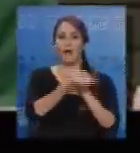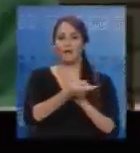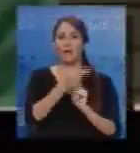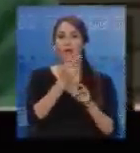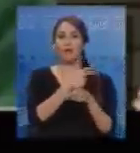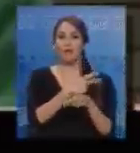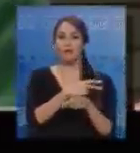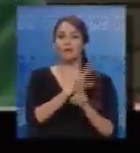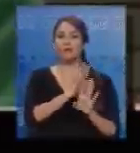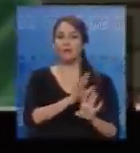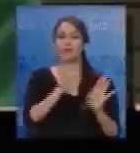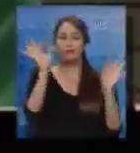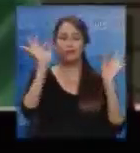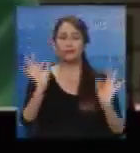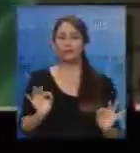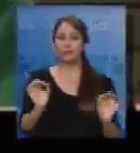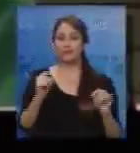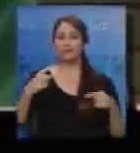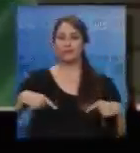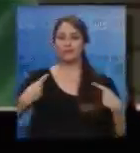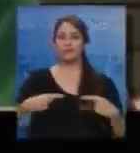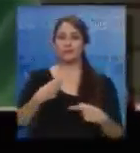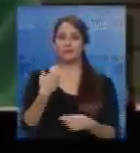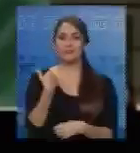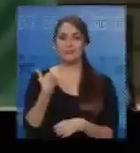matriz energética hacia la electricidad. Gracias por ver video.